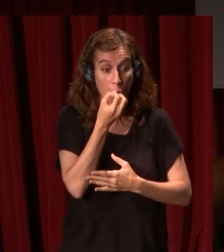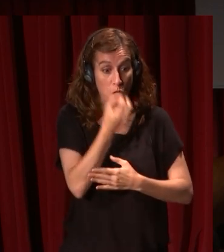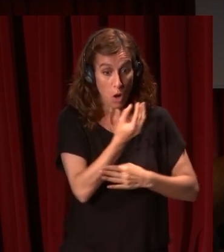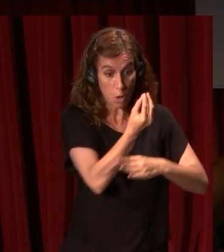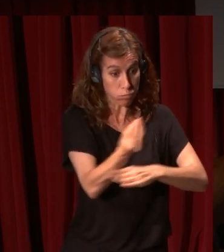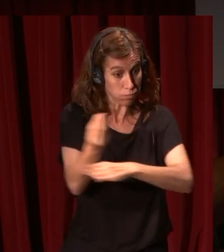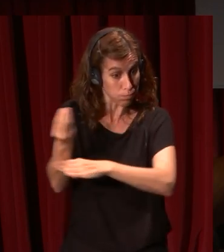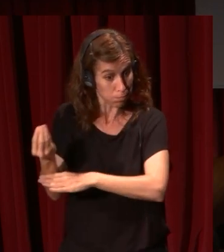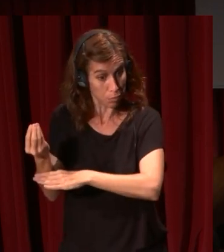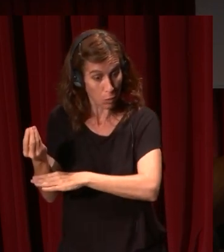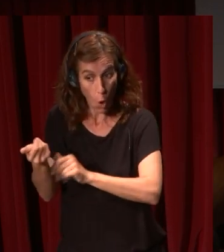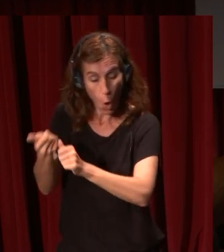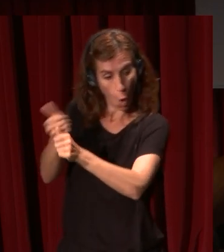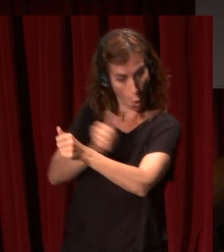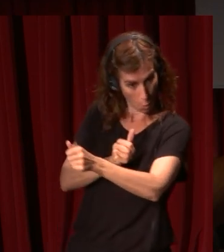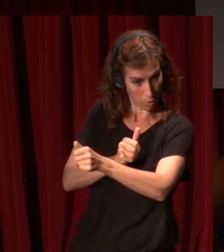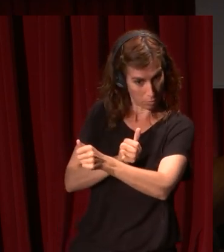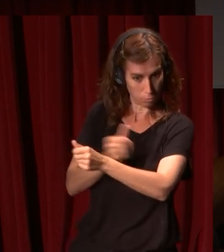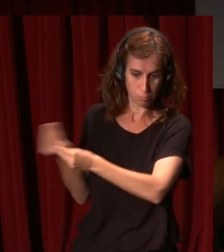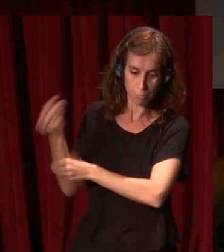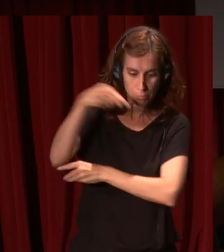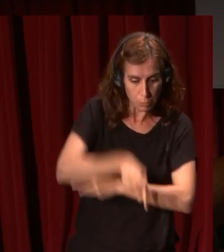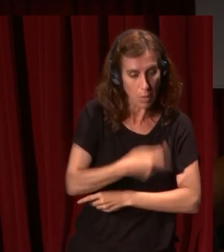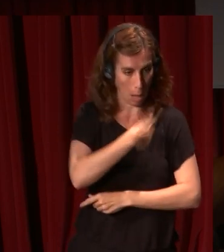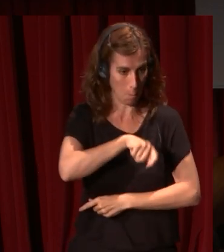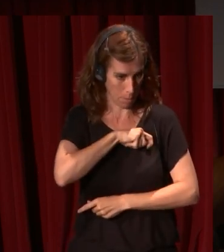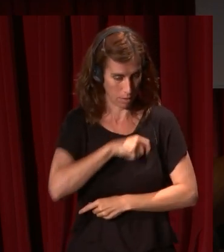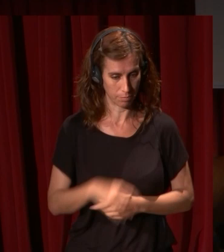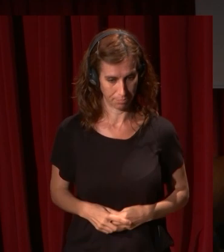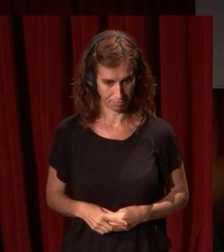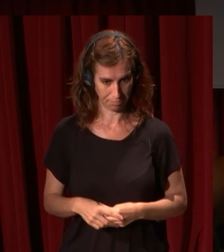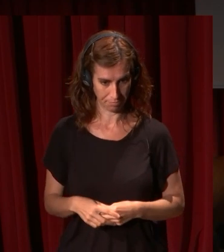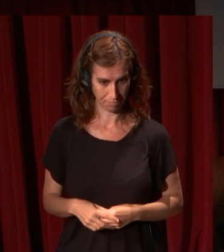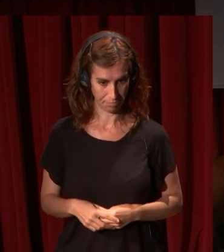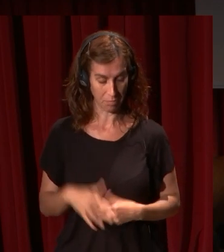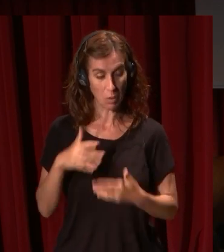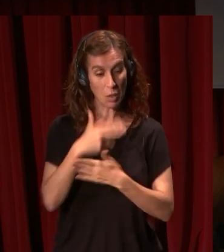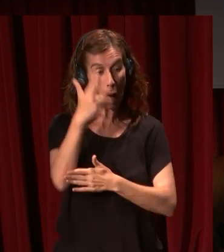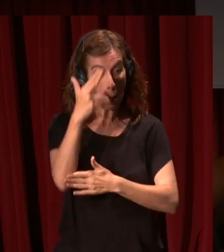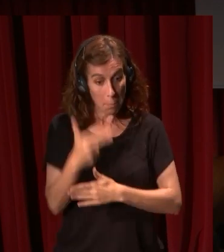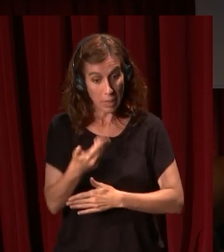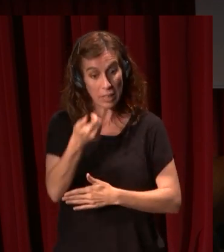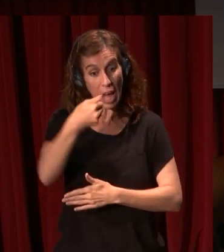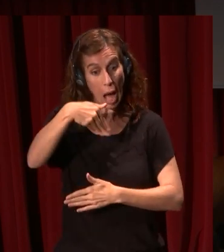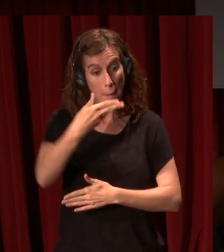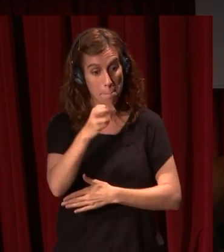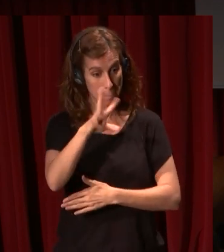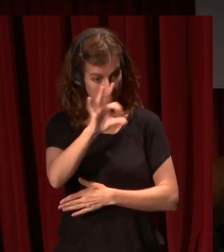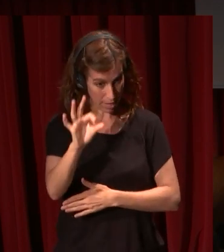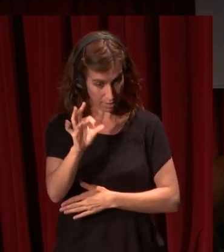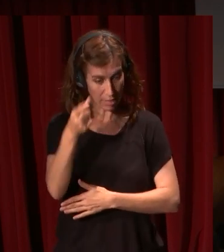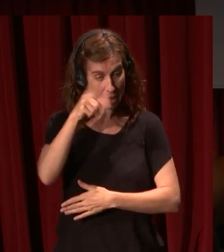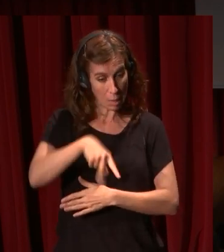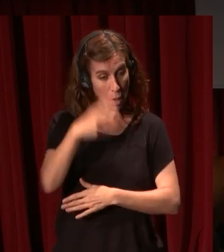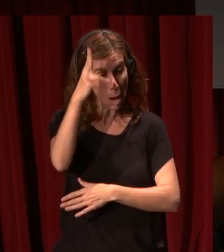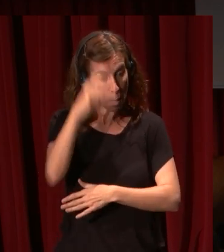inventado Jan Bruegel el Viejo en Amberes y los está trayendo a España Jan Bruegel el Viejo además de pintar en Amberes ha sido pintor de los